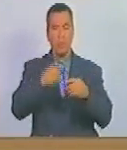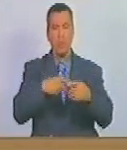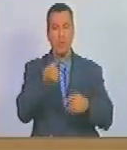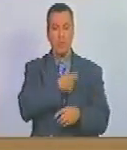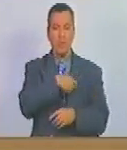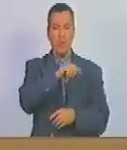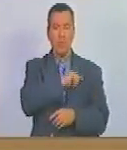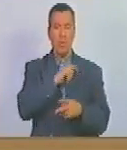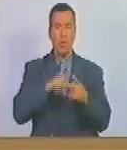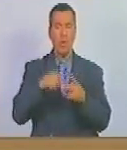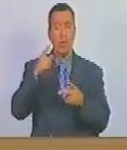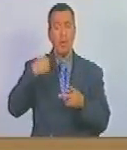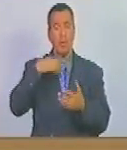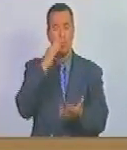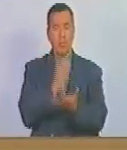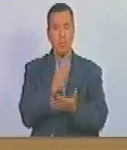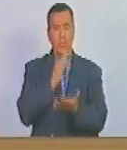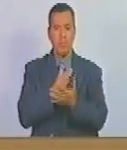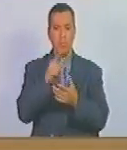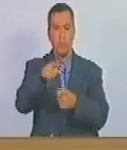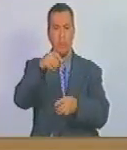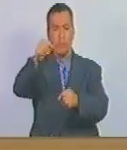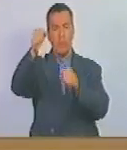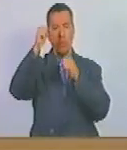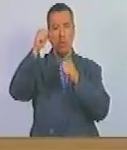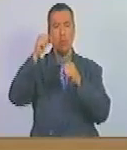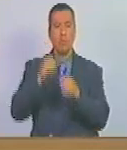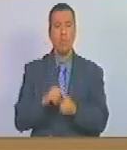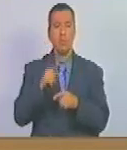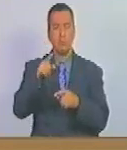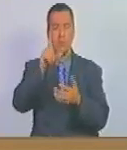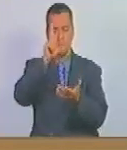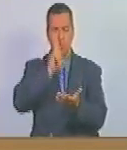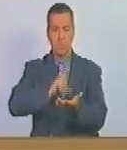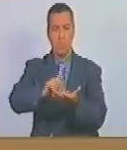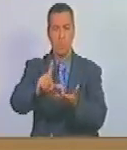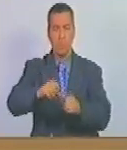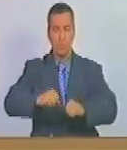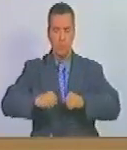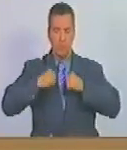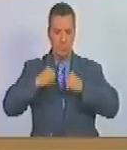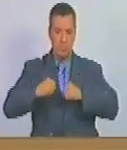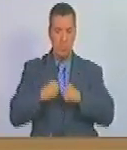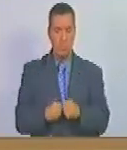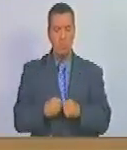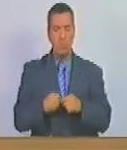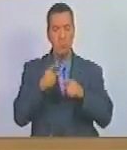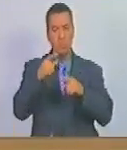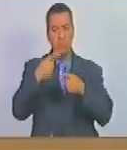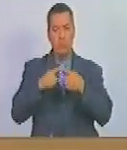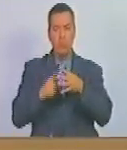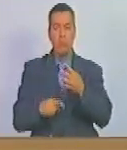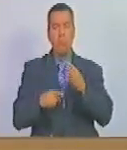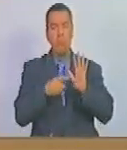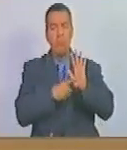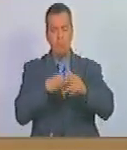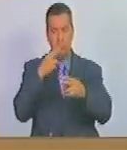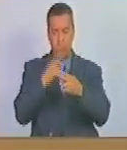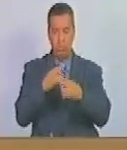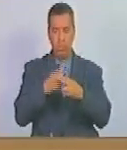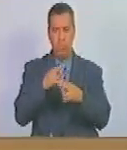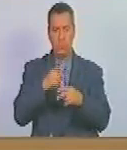españoles pero siempre victoriosa leal firme ante cualquier amenaza